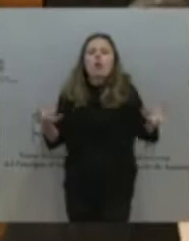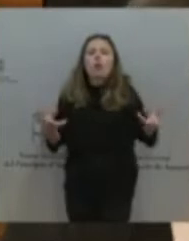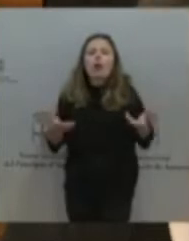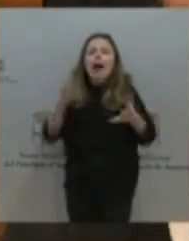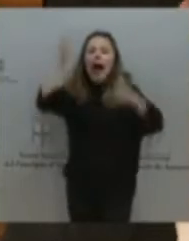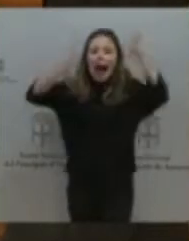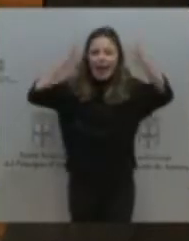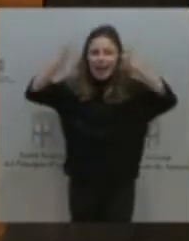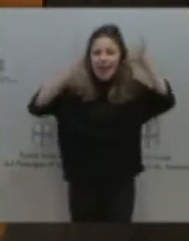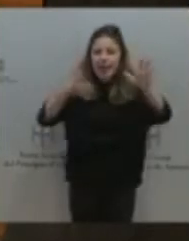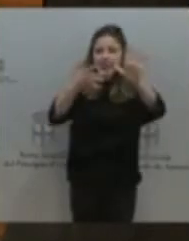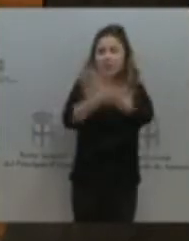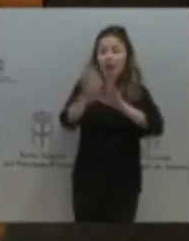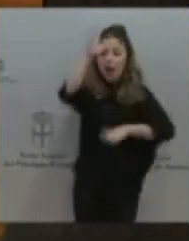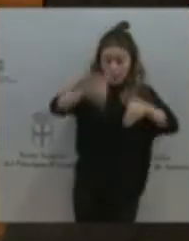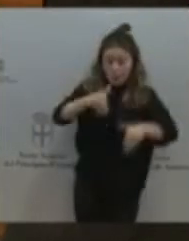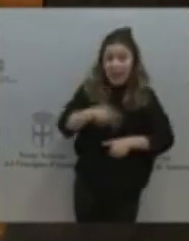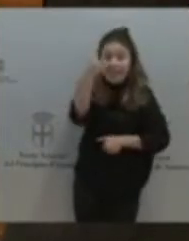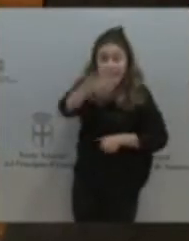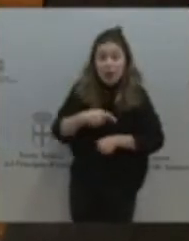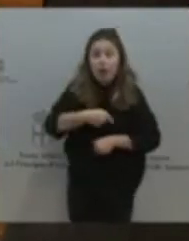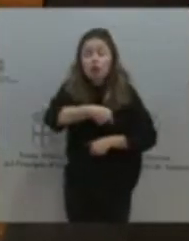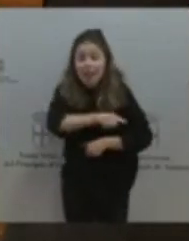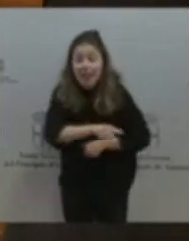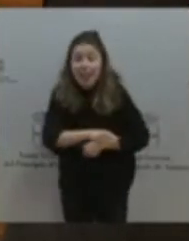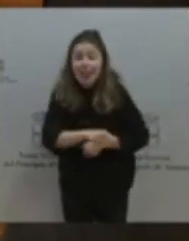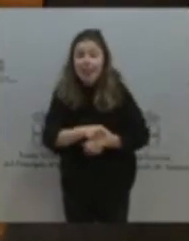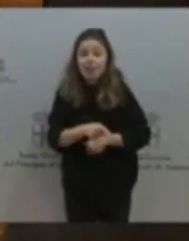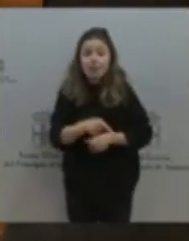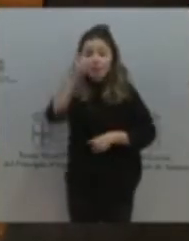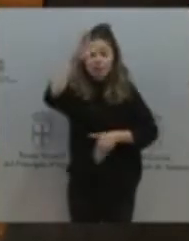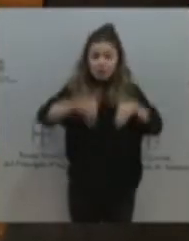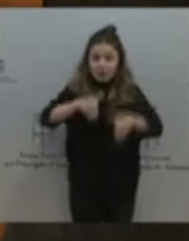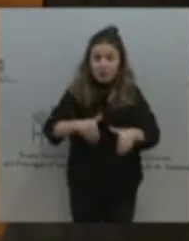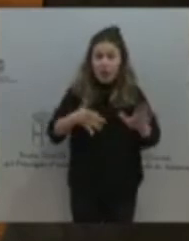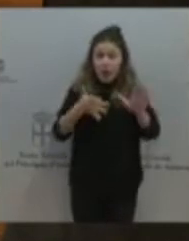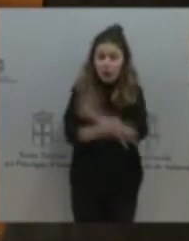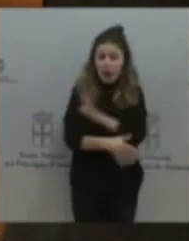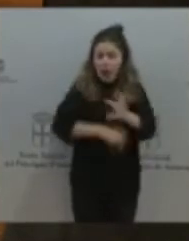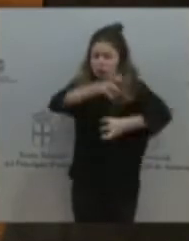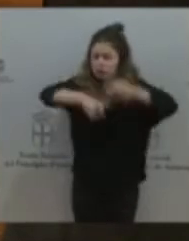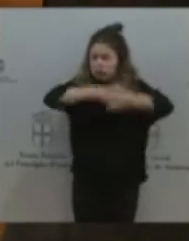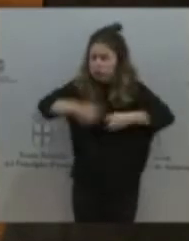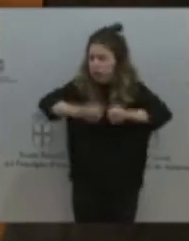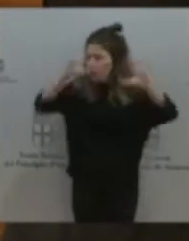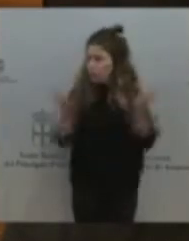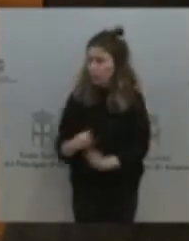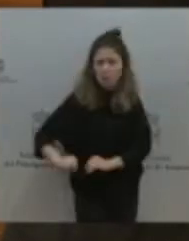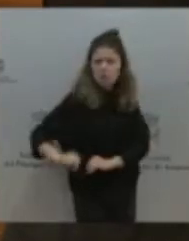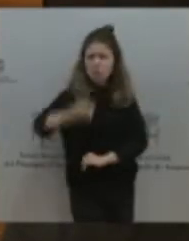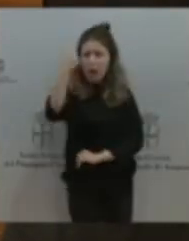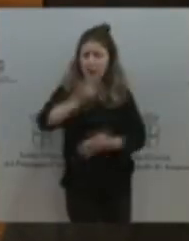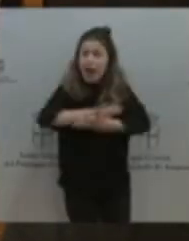las minerías auríferas son las más contaminantes del mundo? ¿Han hablado ustedes con los pescadores? ¿Les han preguntado qué opinan